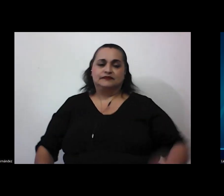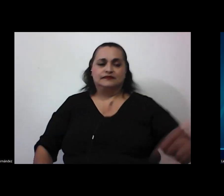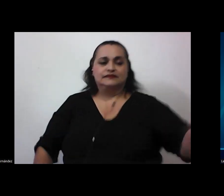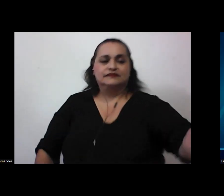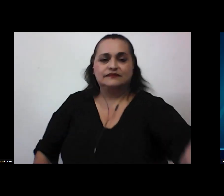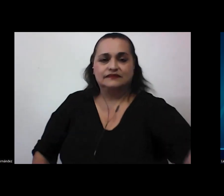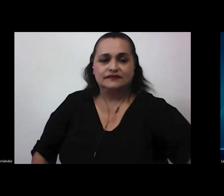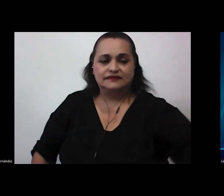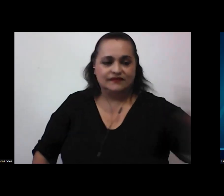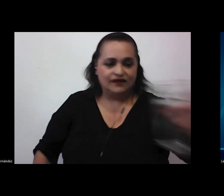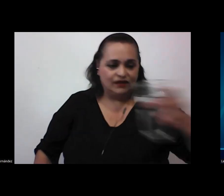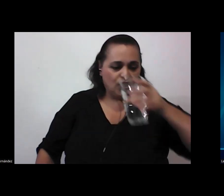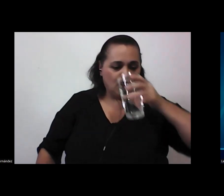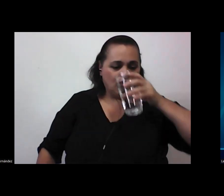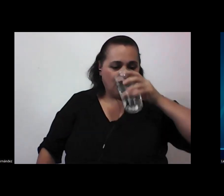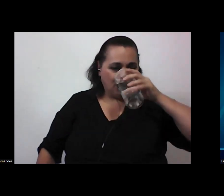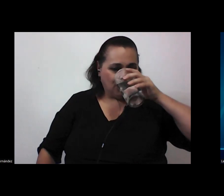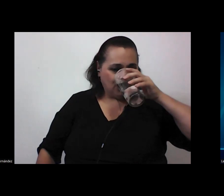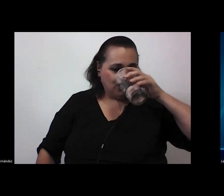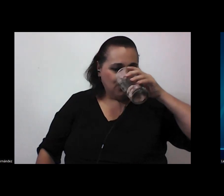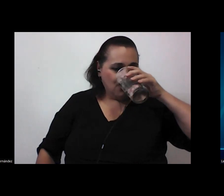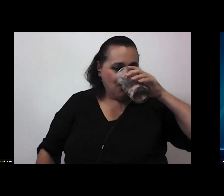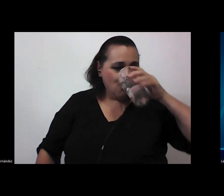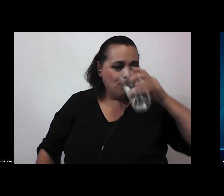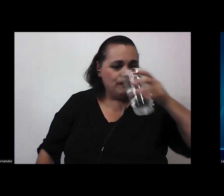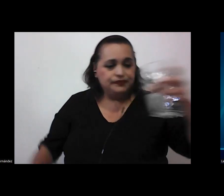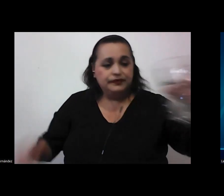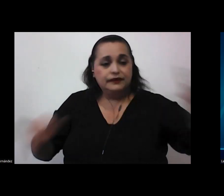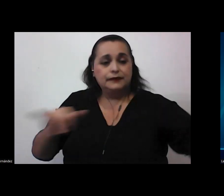muchas gracias nos preguntan tal vez un poquito en la misma línea